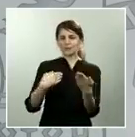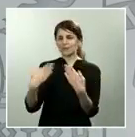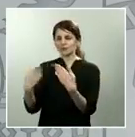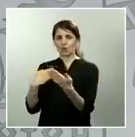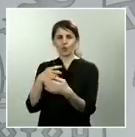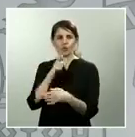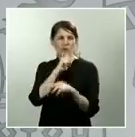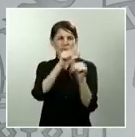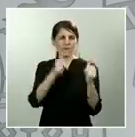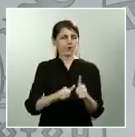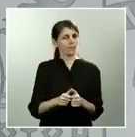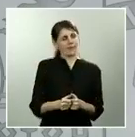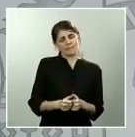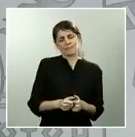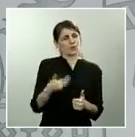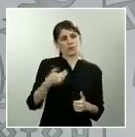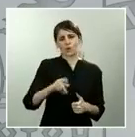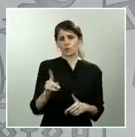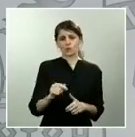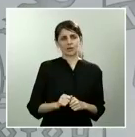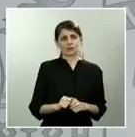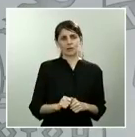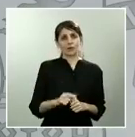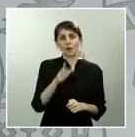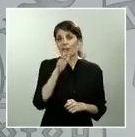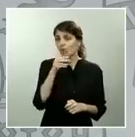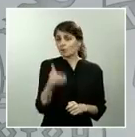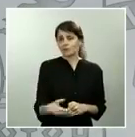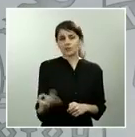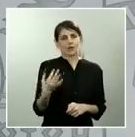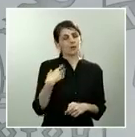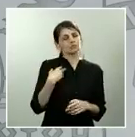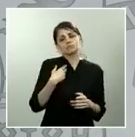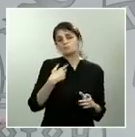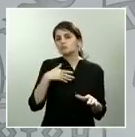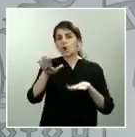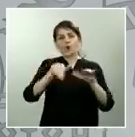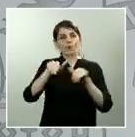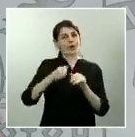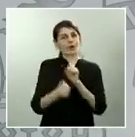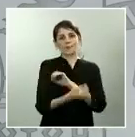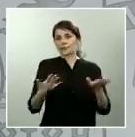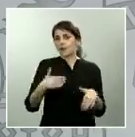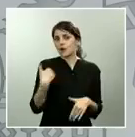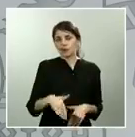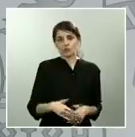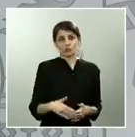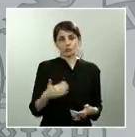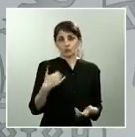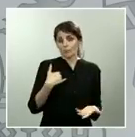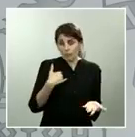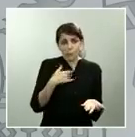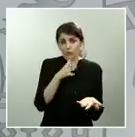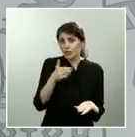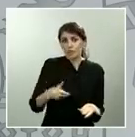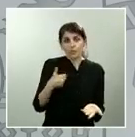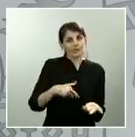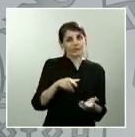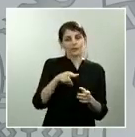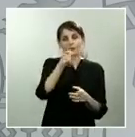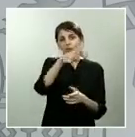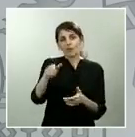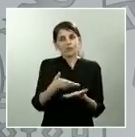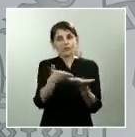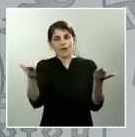corresponde es que se haga de manera rápida para que realmente los ciudadanos se puedan beneficiar de las actuaciones que de ahí se conlleven.